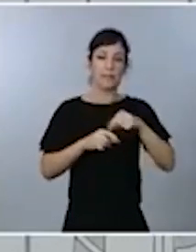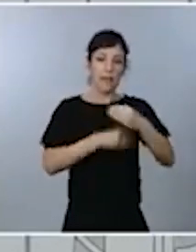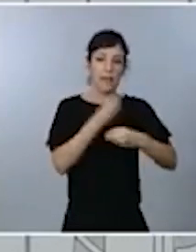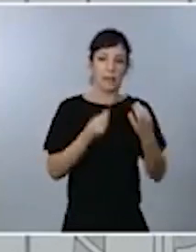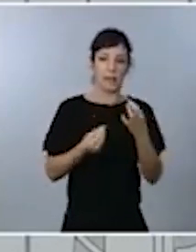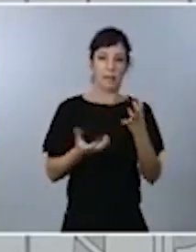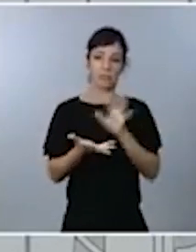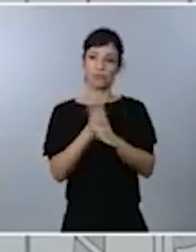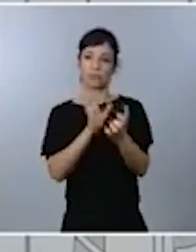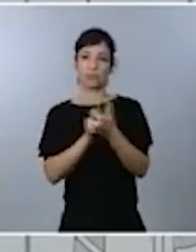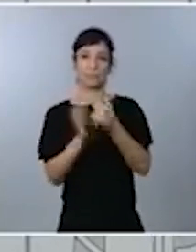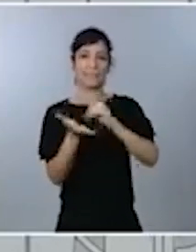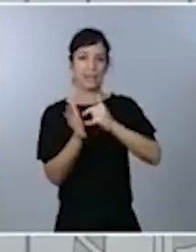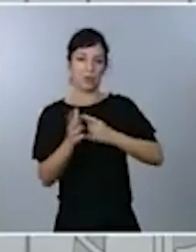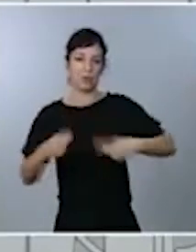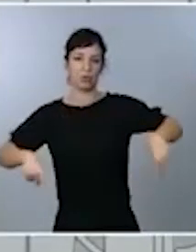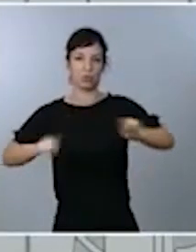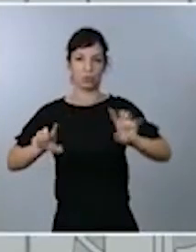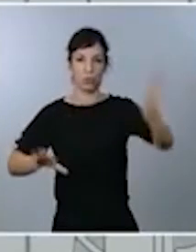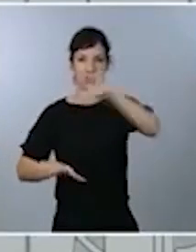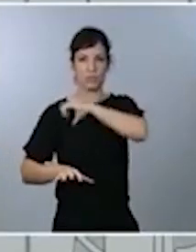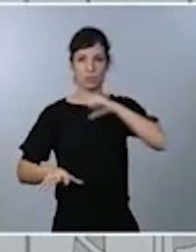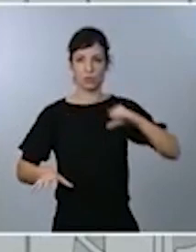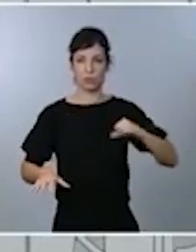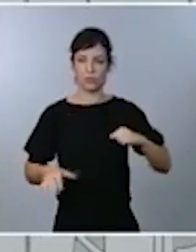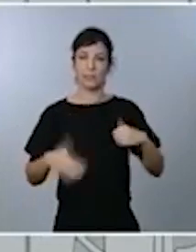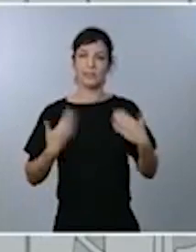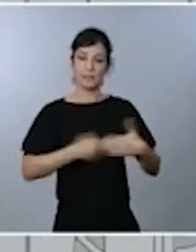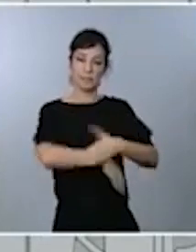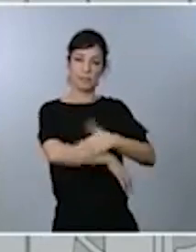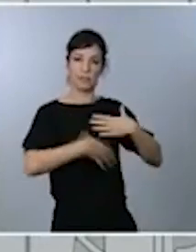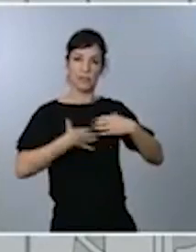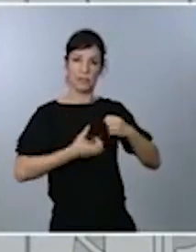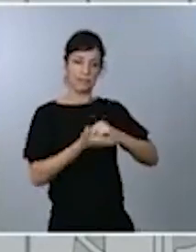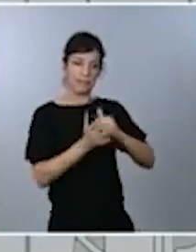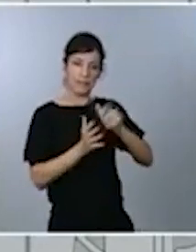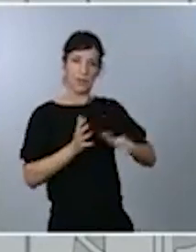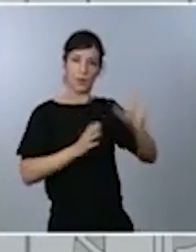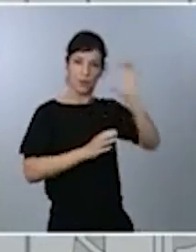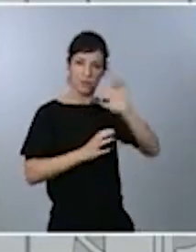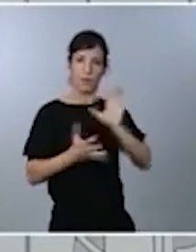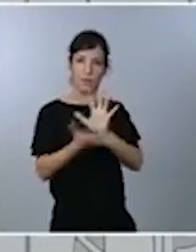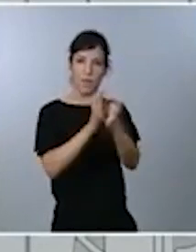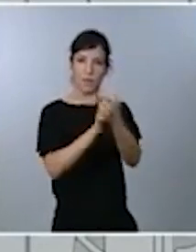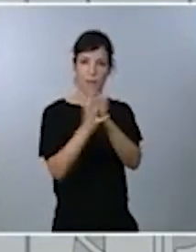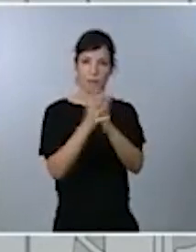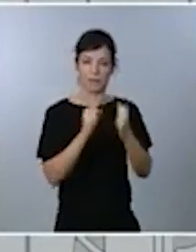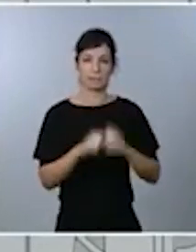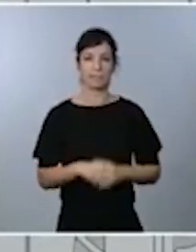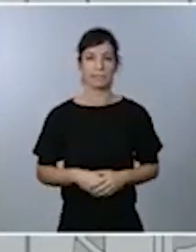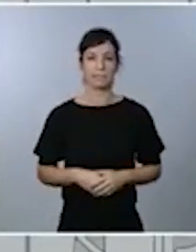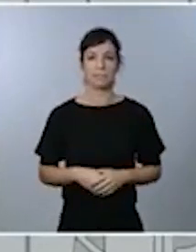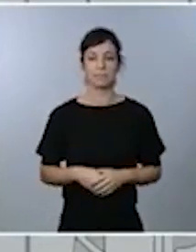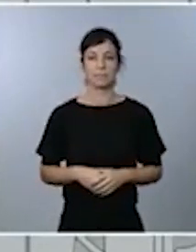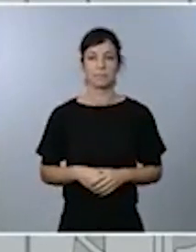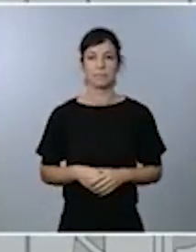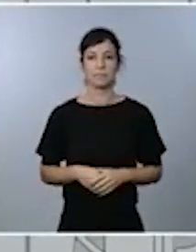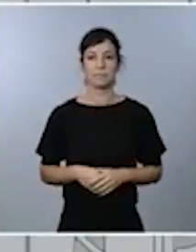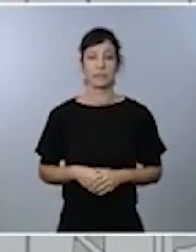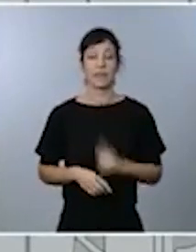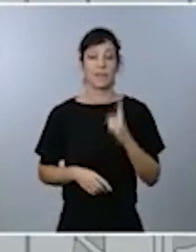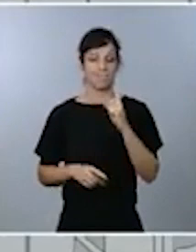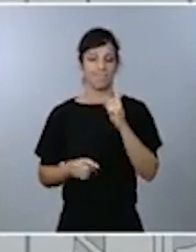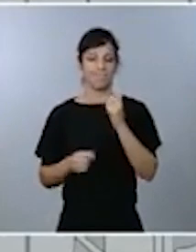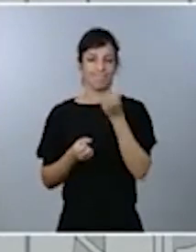comunidades autónomas y también por los técnicos y científicos del Ministerio de Sanidad. También quiero hacer notar que la decisión sobre las medidas